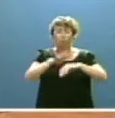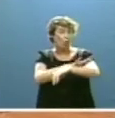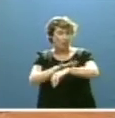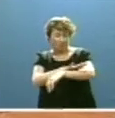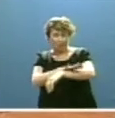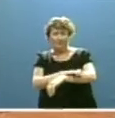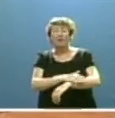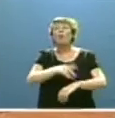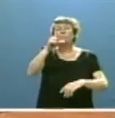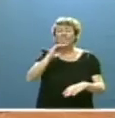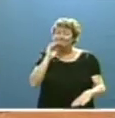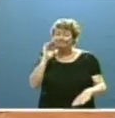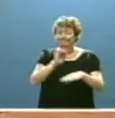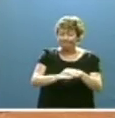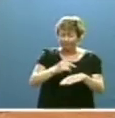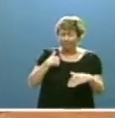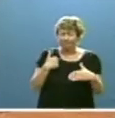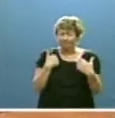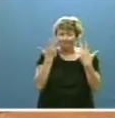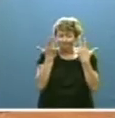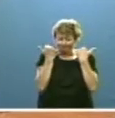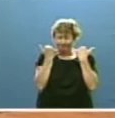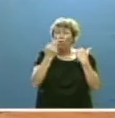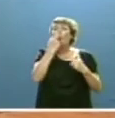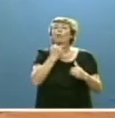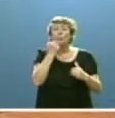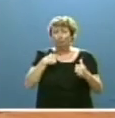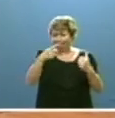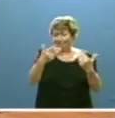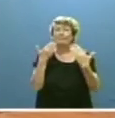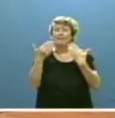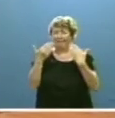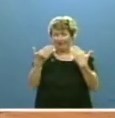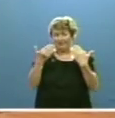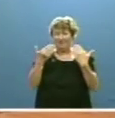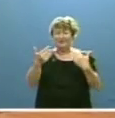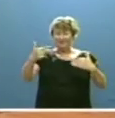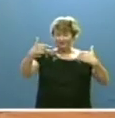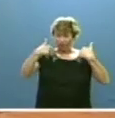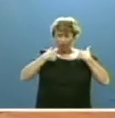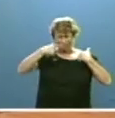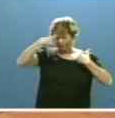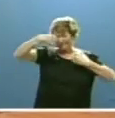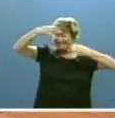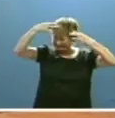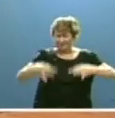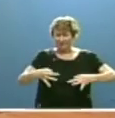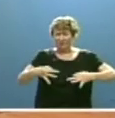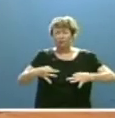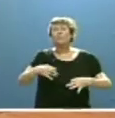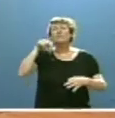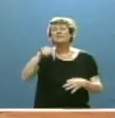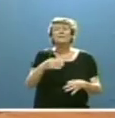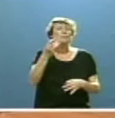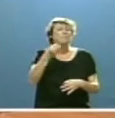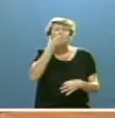que asumo con humildad, compromiso y agradecimiento, desde mi sólida convicción de que